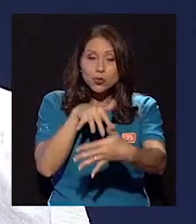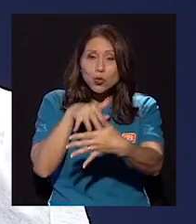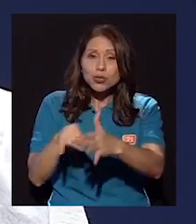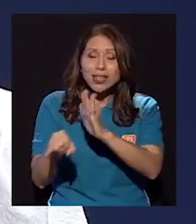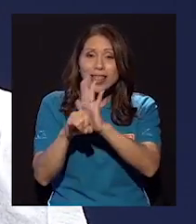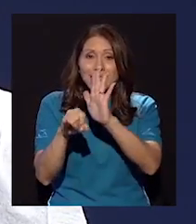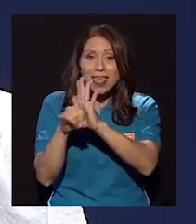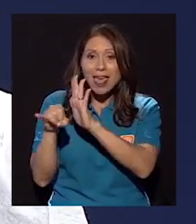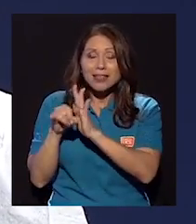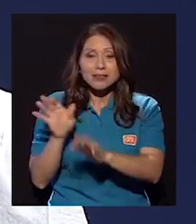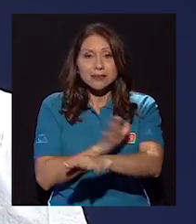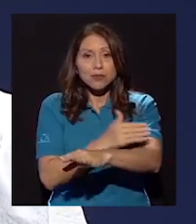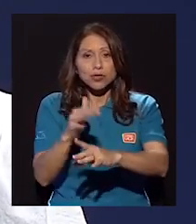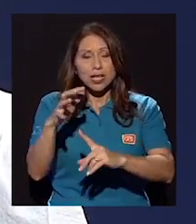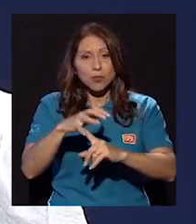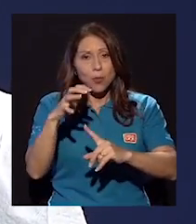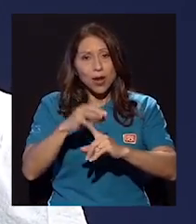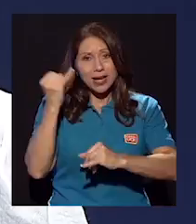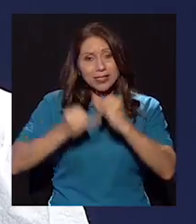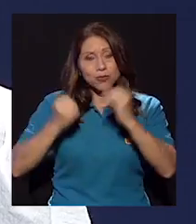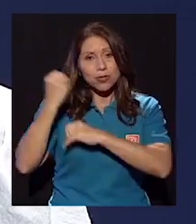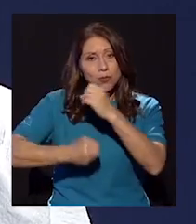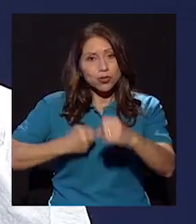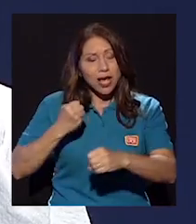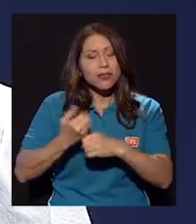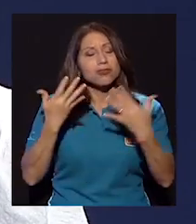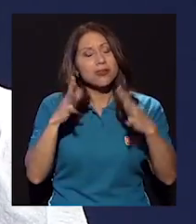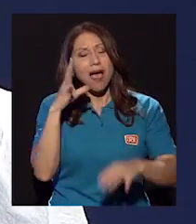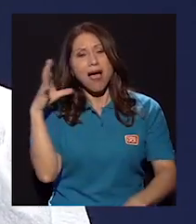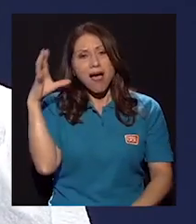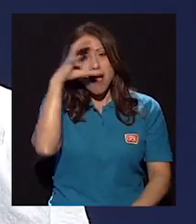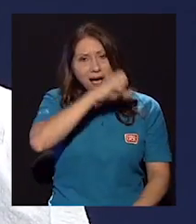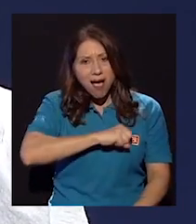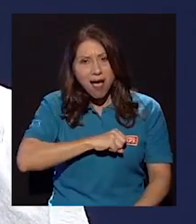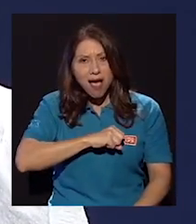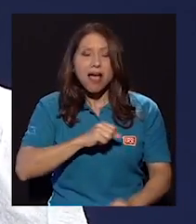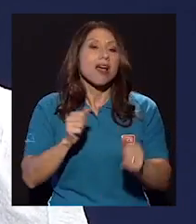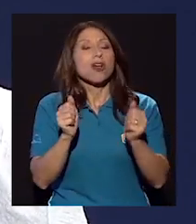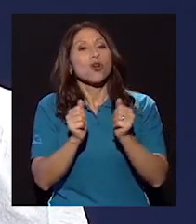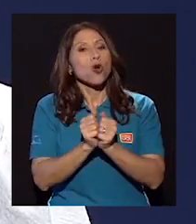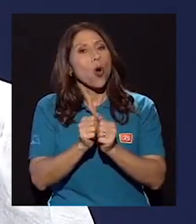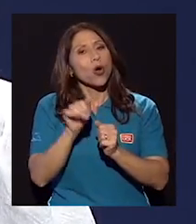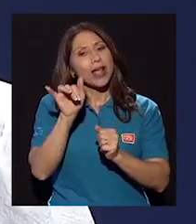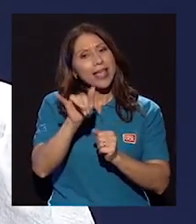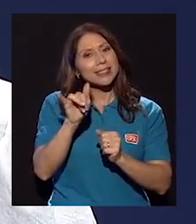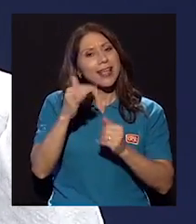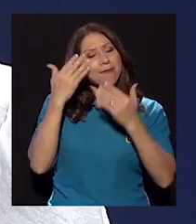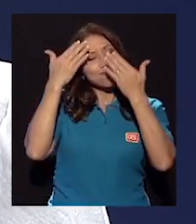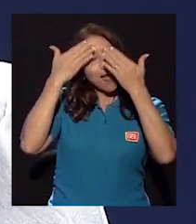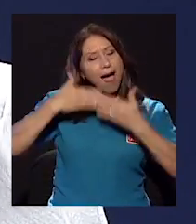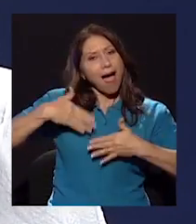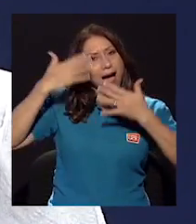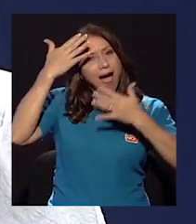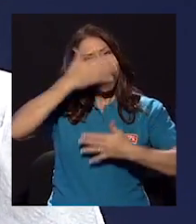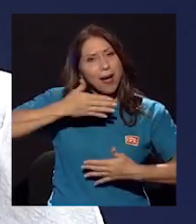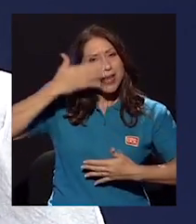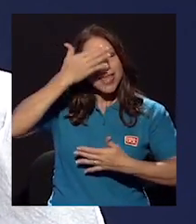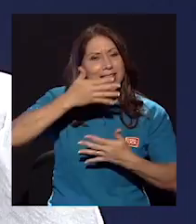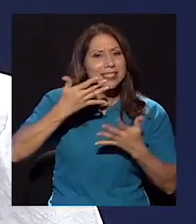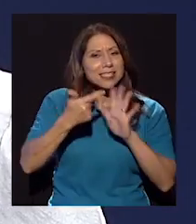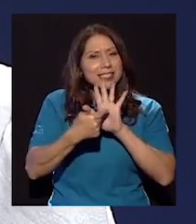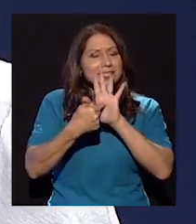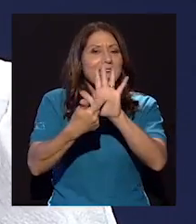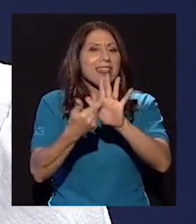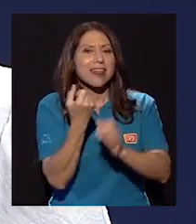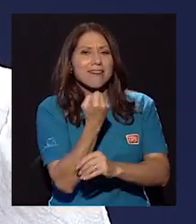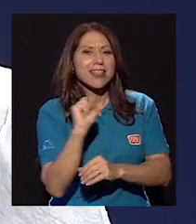se ha trabajado en los estudios de identidades y músicas populares en las últimas décadas es que en realidad incluso bajo esa apariencia de rebeldía que hay